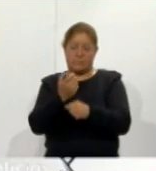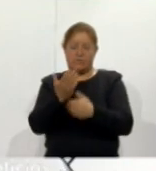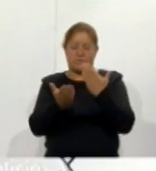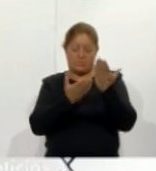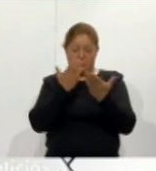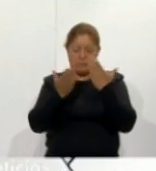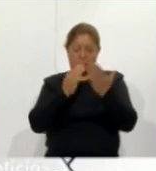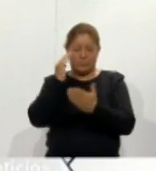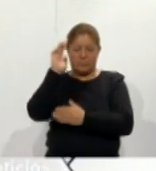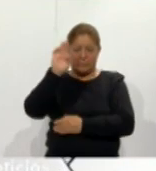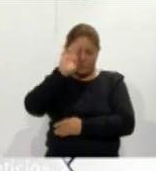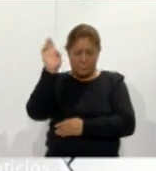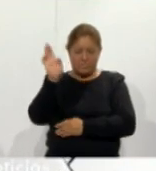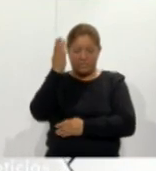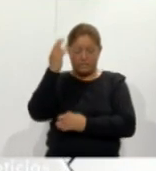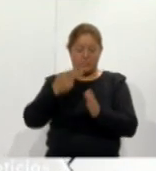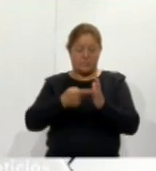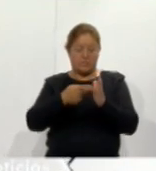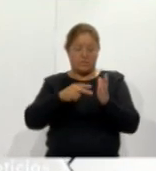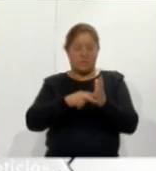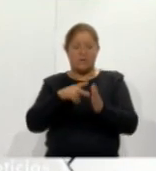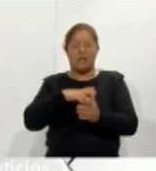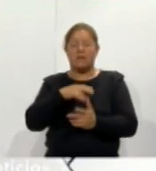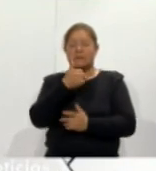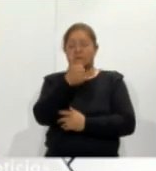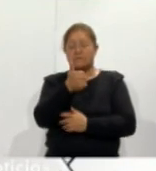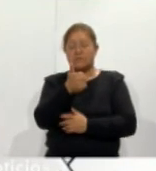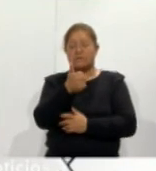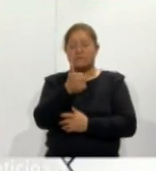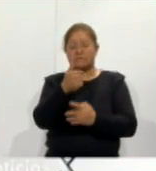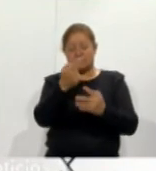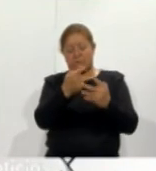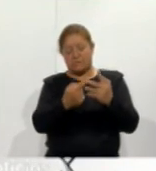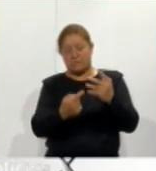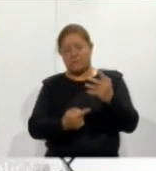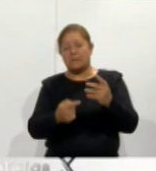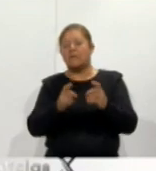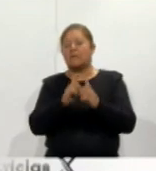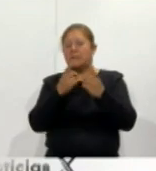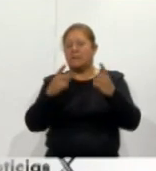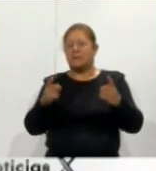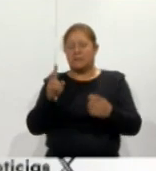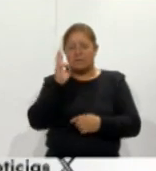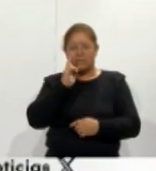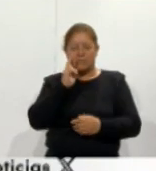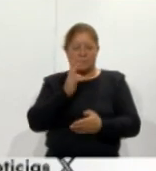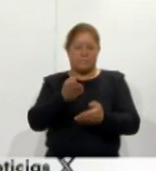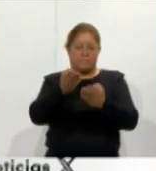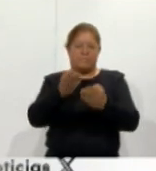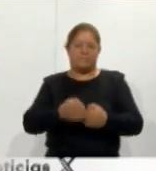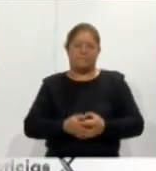maestría en ingeniería y ofrece seis áreas de desarrollo aquí le mostramos los detalles